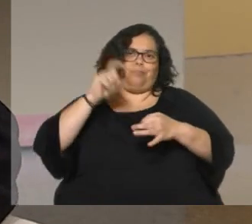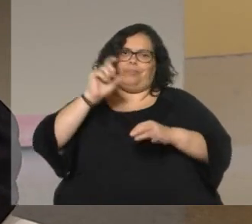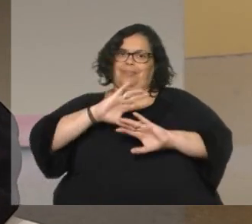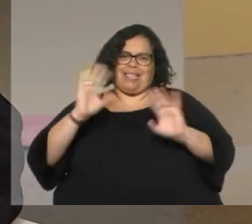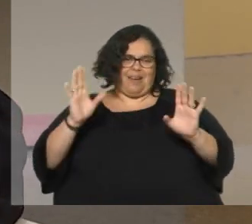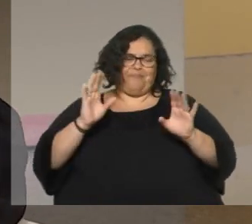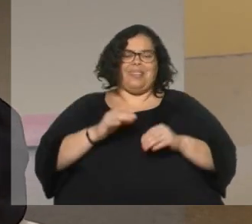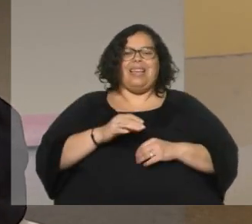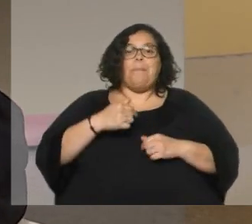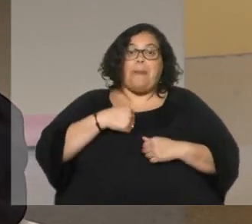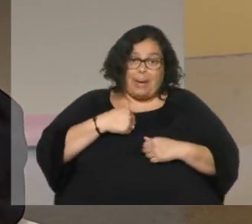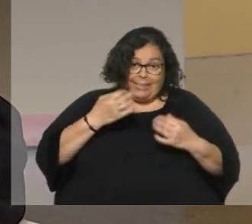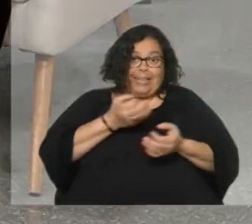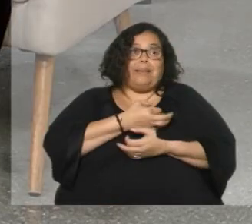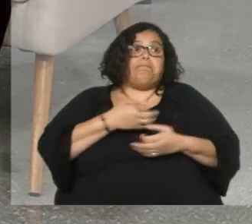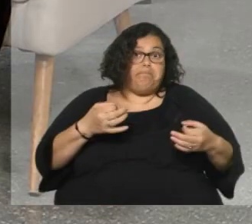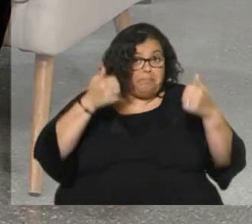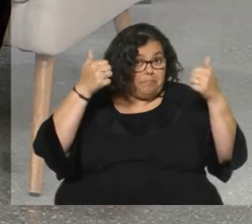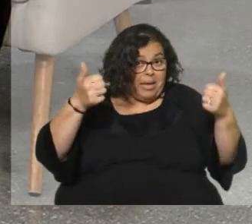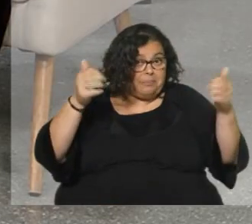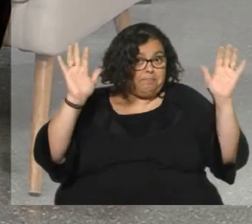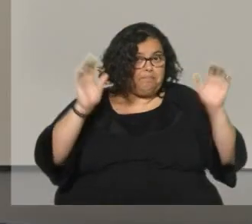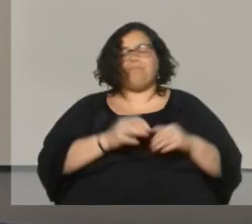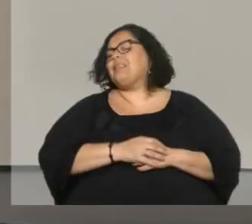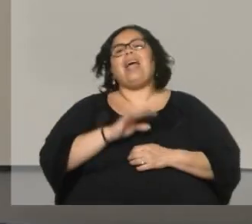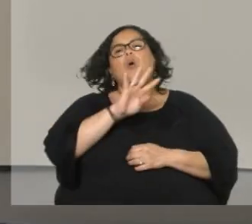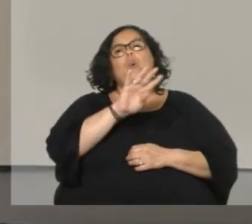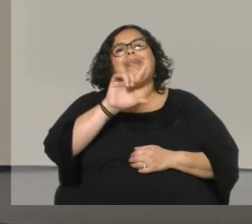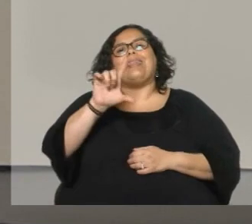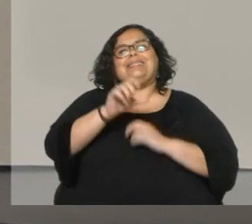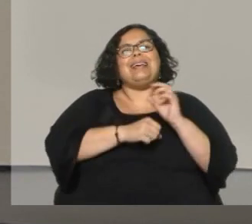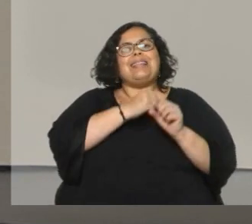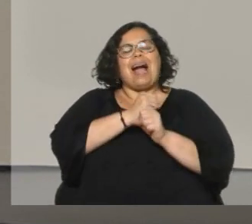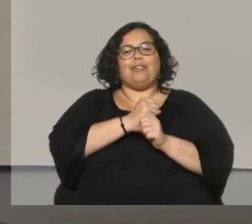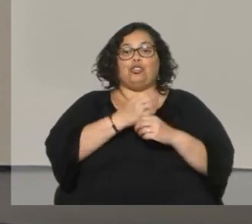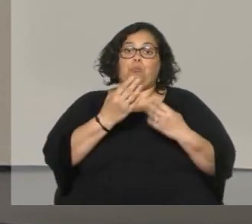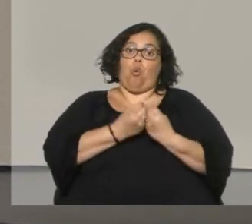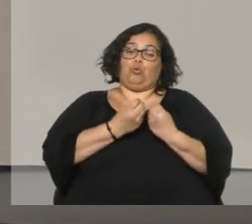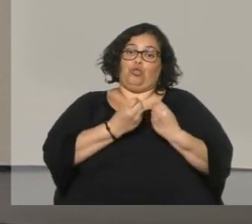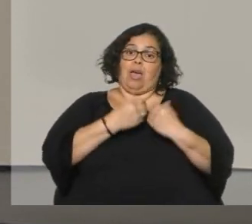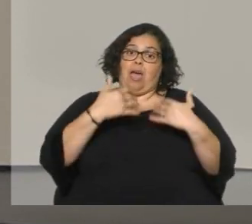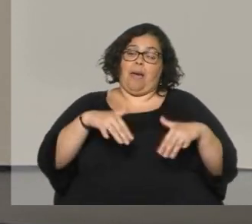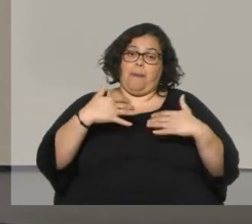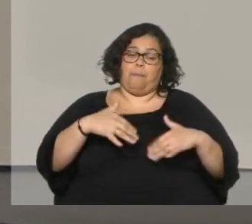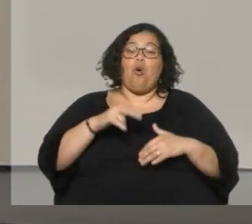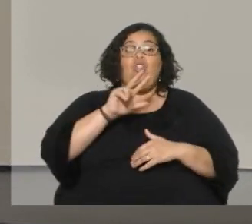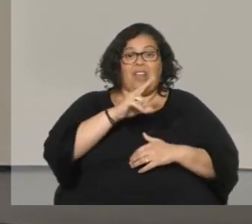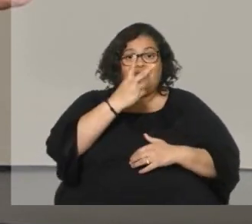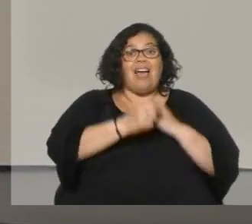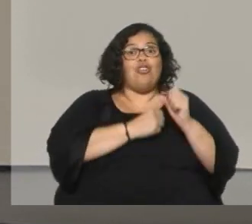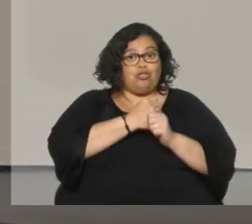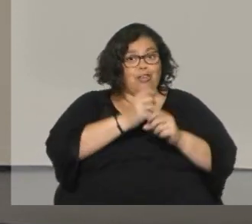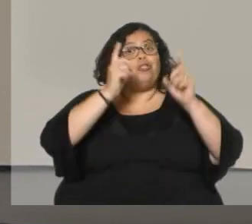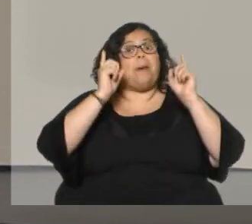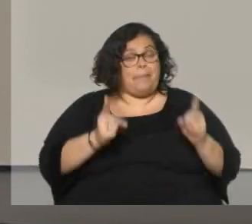me parece que es en el acierto pero veremos qué pasa 47 años es mucho tiempo, 32 años es mucho tiempo también los